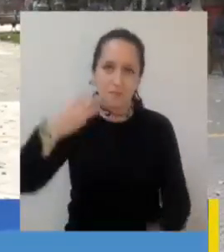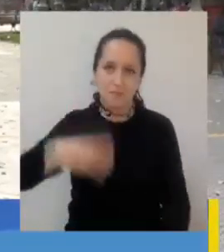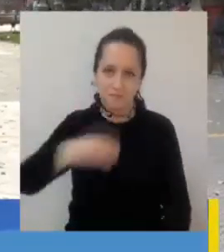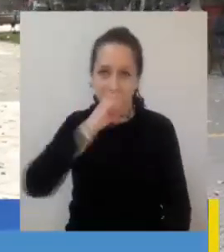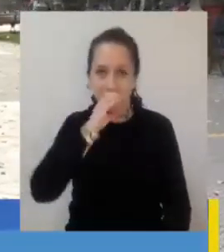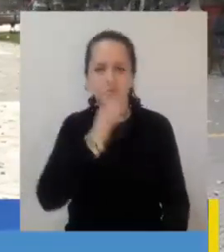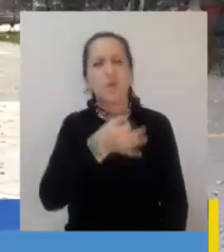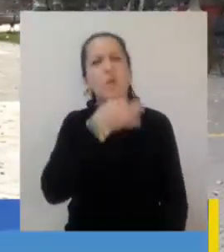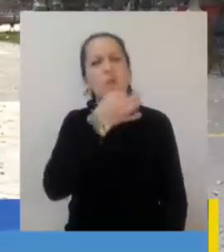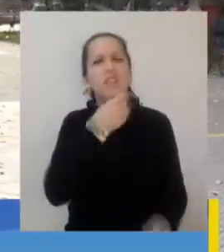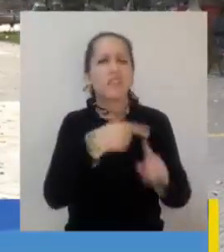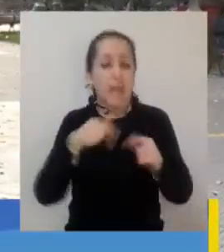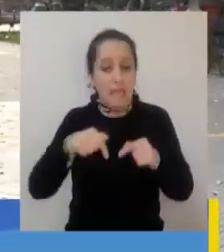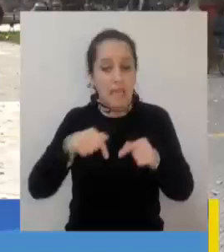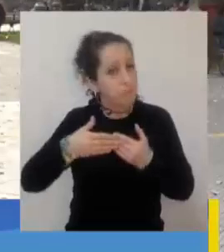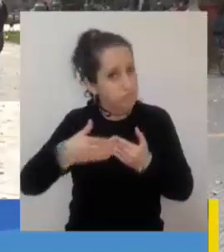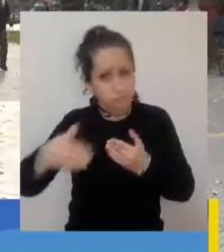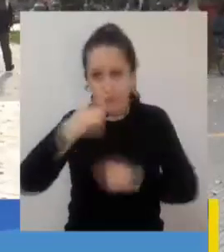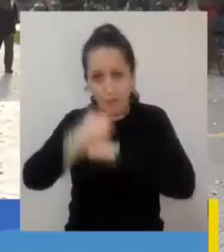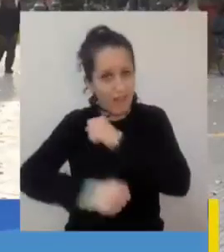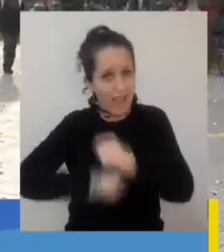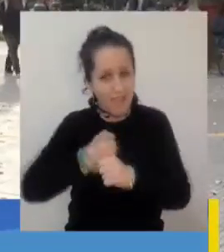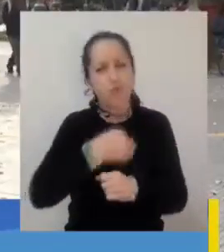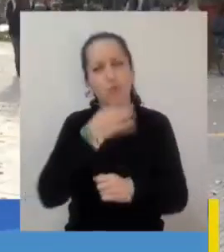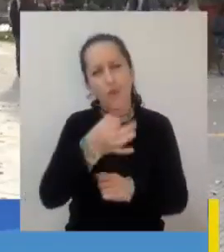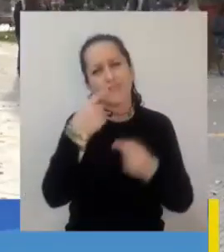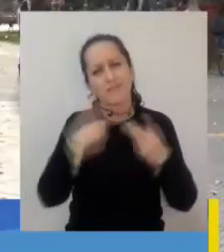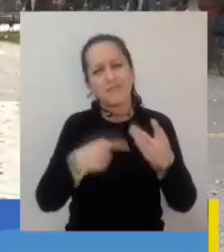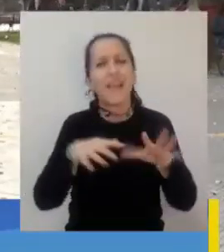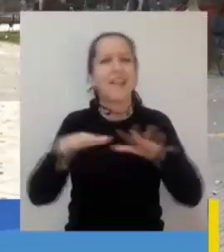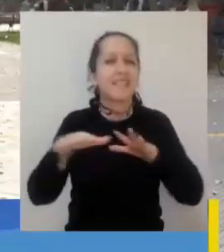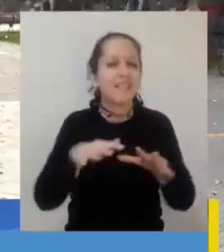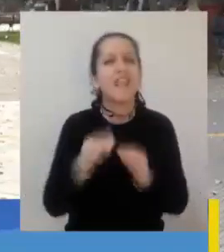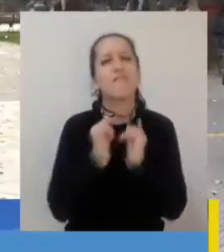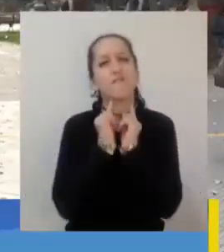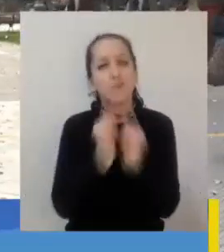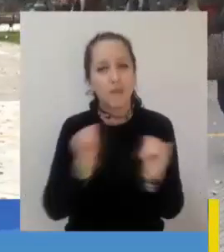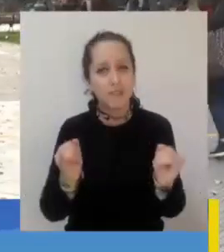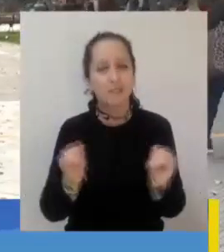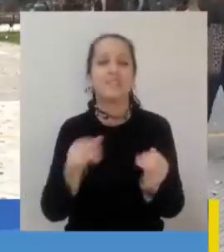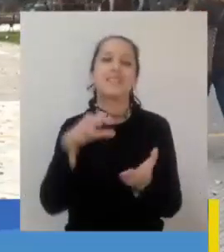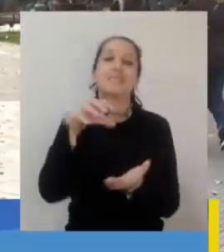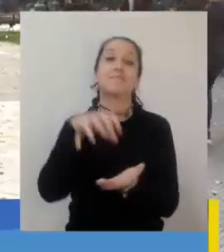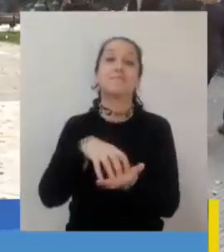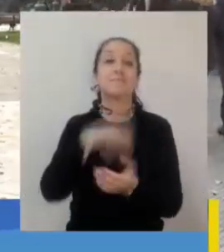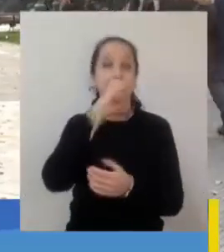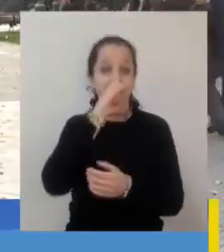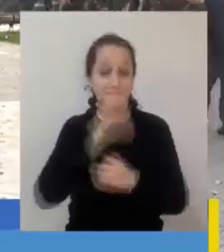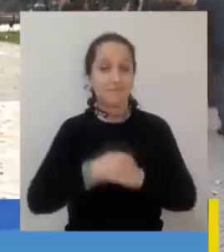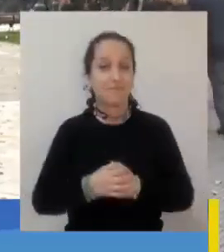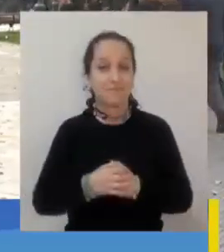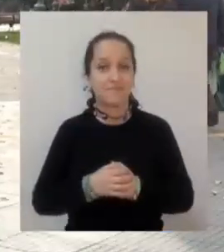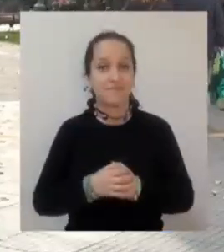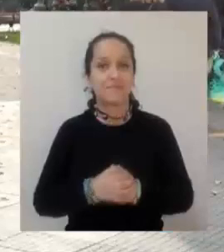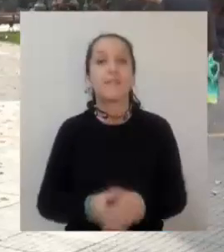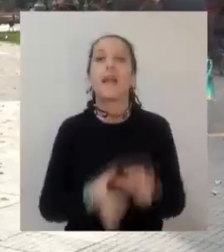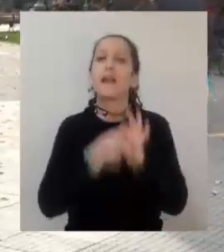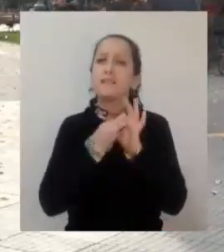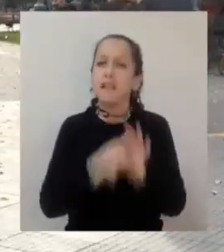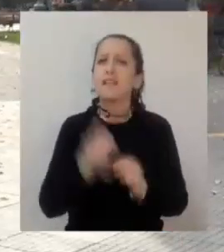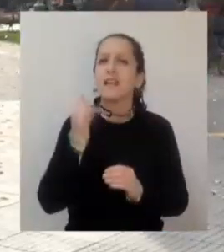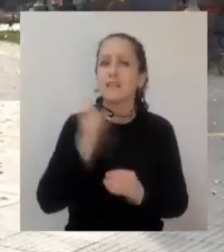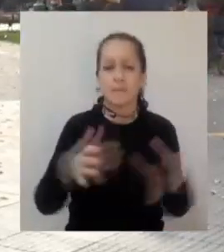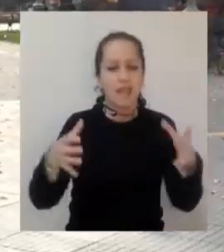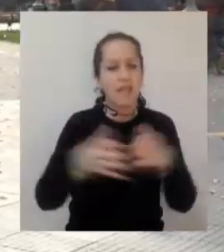Concepción que les trae y les traerá durante todo este año las principales informaciones de la Comuna Penquista. Agradecemos como